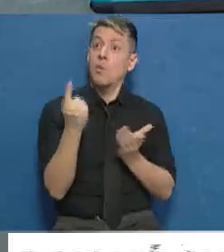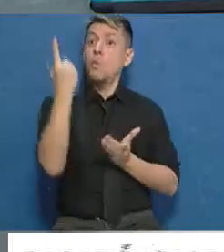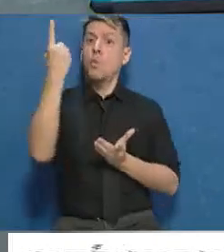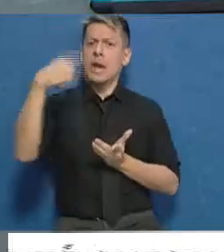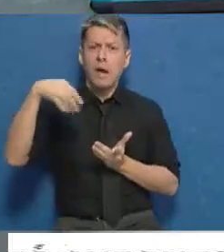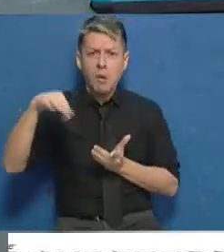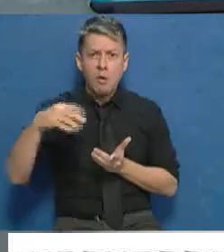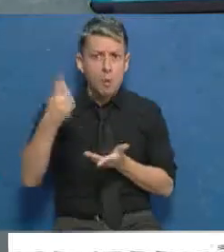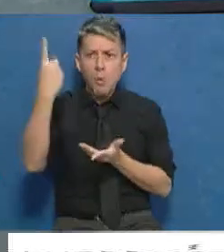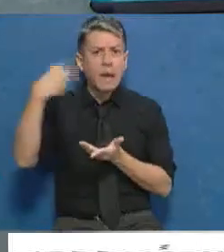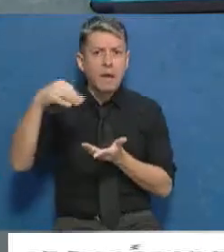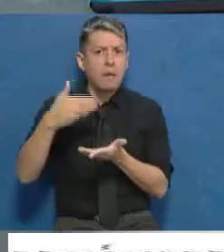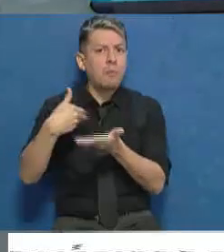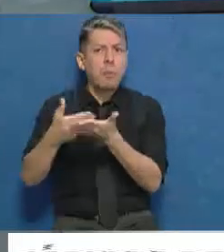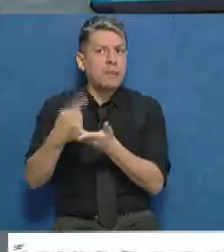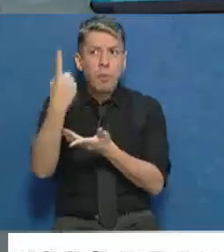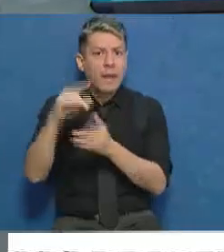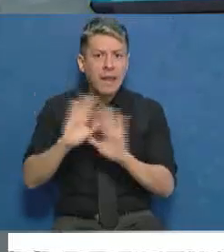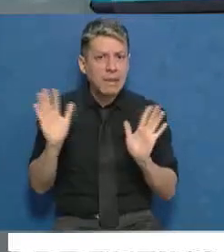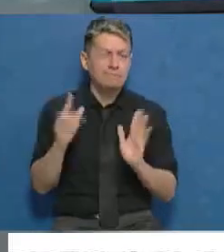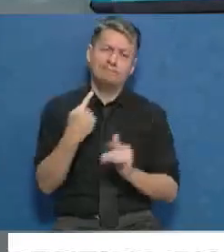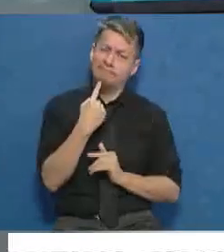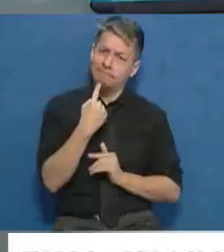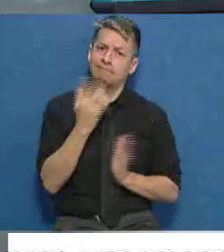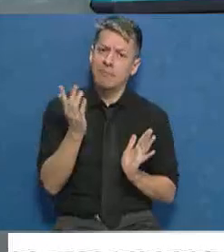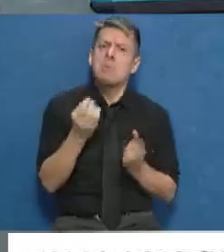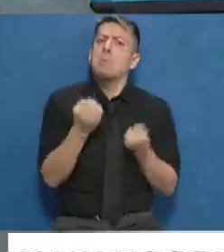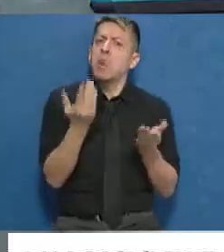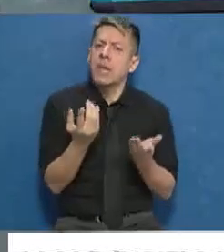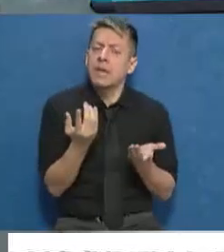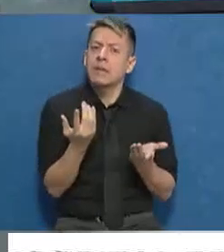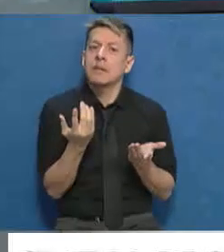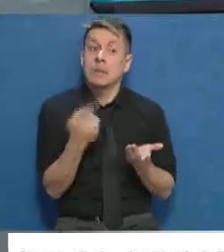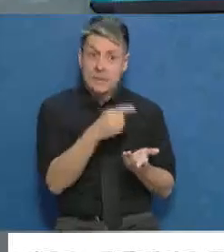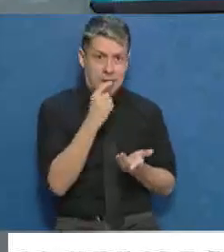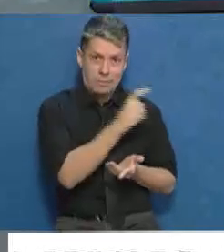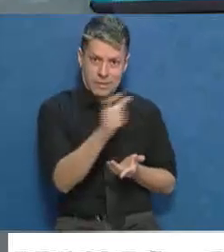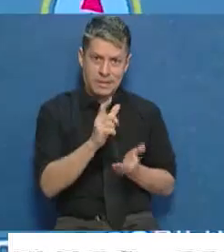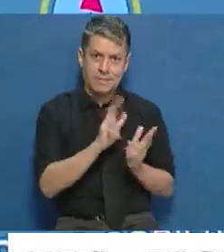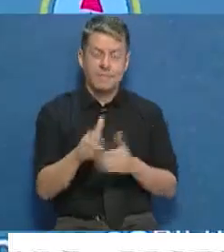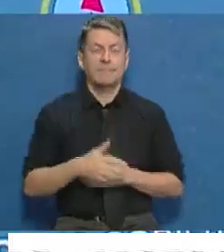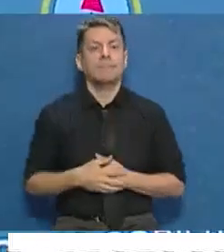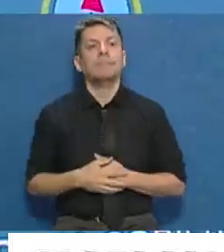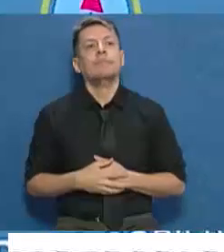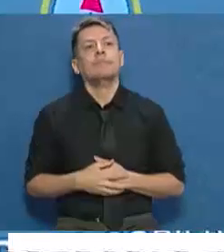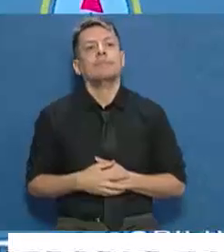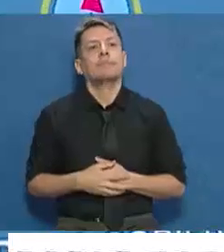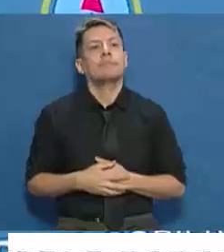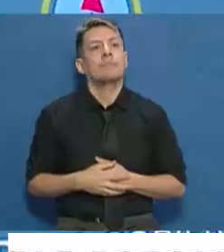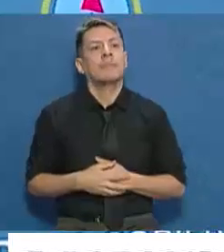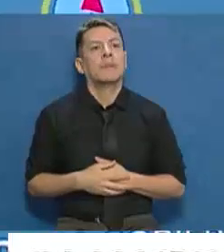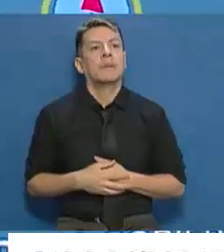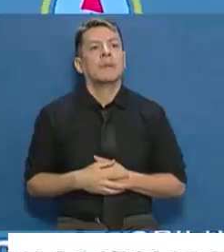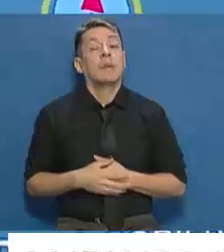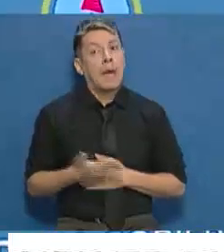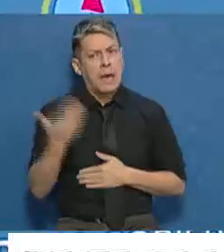sola oferta, la UDLE. Esta es la respuesta que daba aquí de por qué se presentó una oferta en AMAS. Creo que todo este ruido